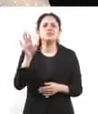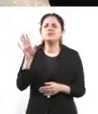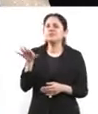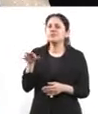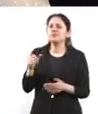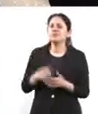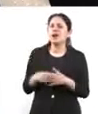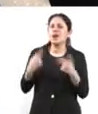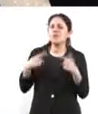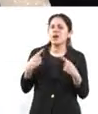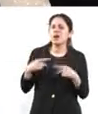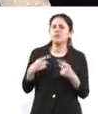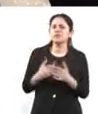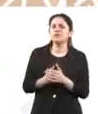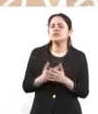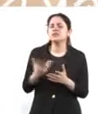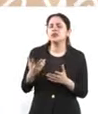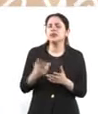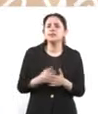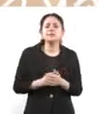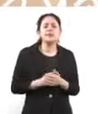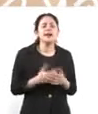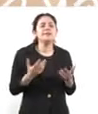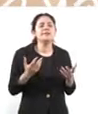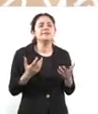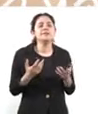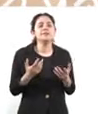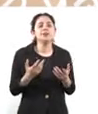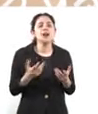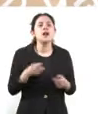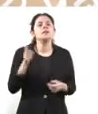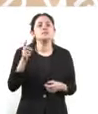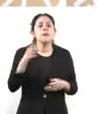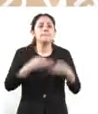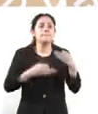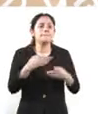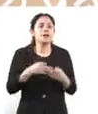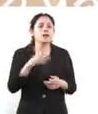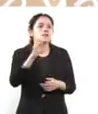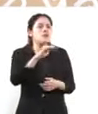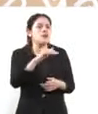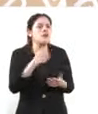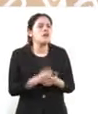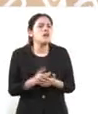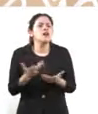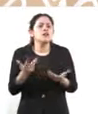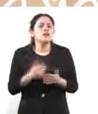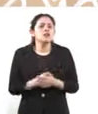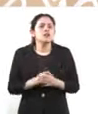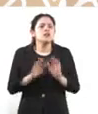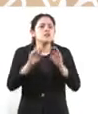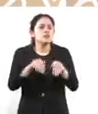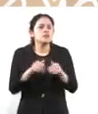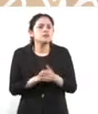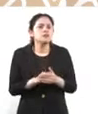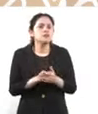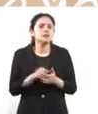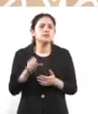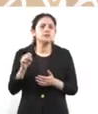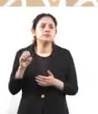están a la…? Pues es justamente lo que estamos preguntando a la Fiscalía, estamos viendo con el registro público, está viendo CEDUV y si es factible